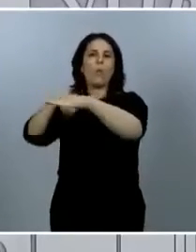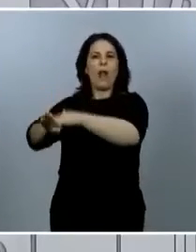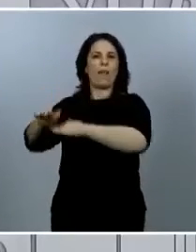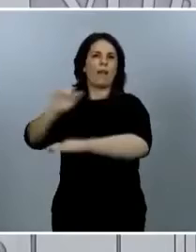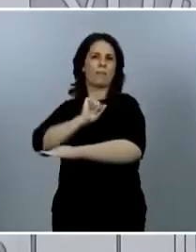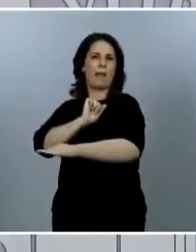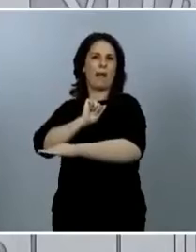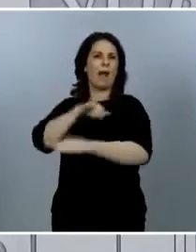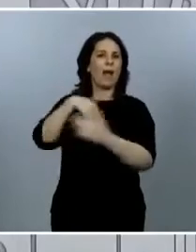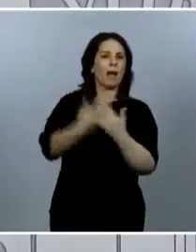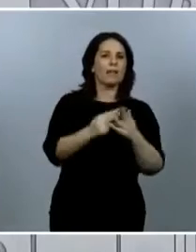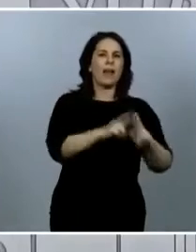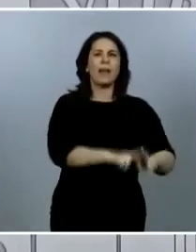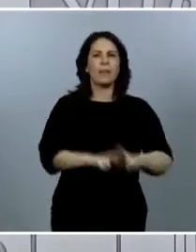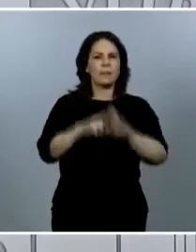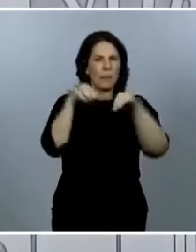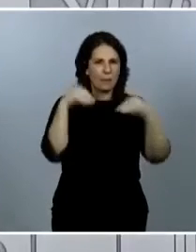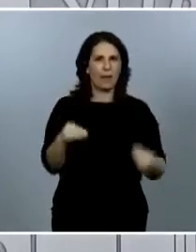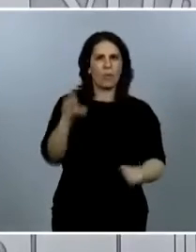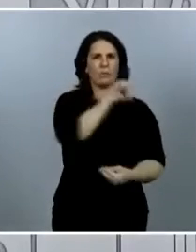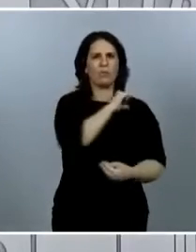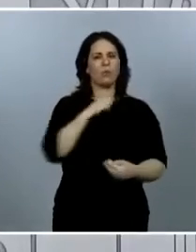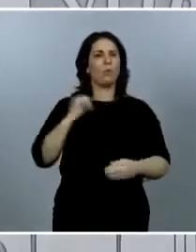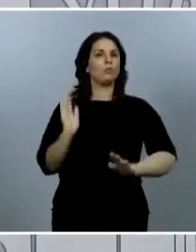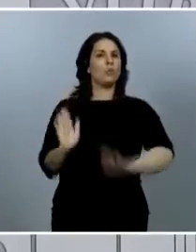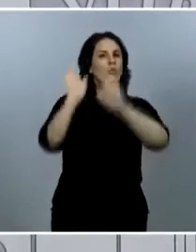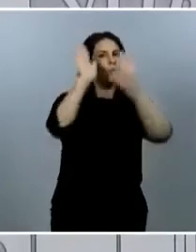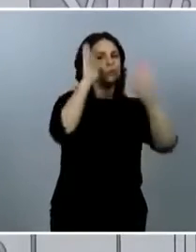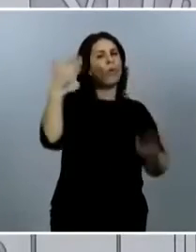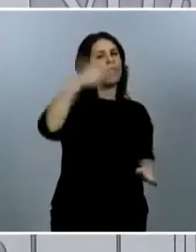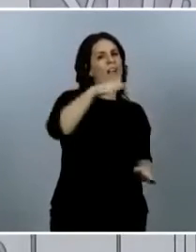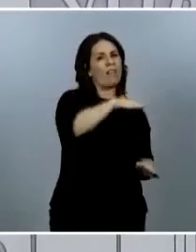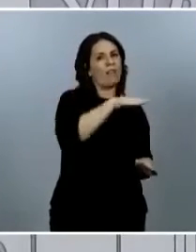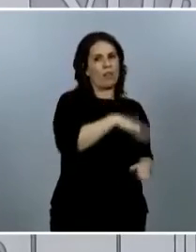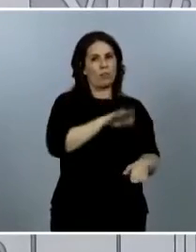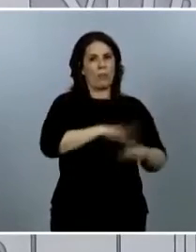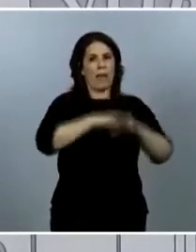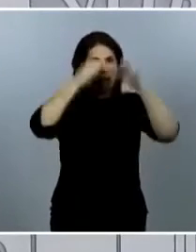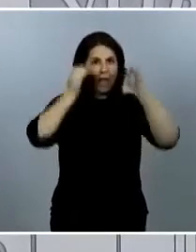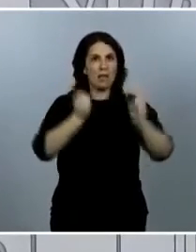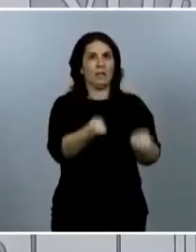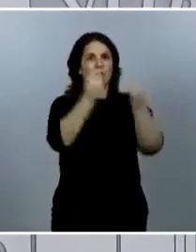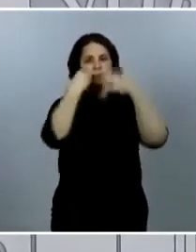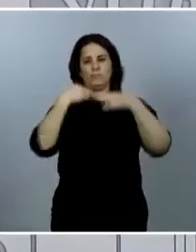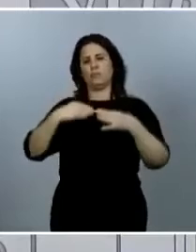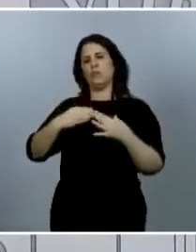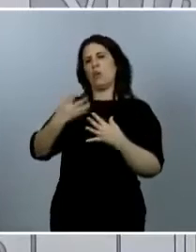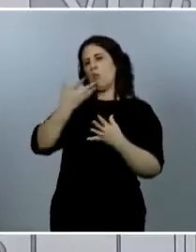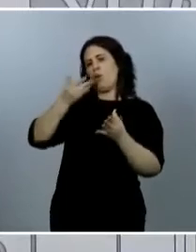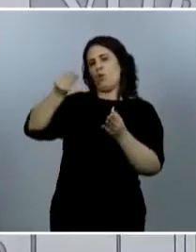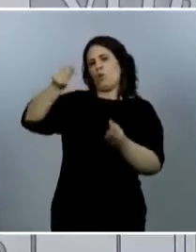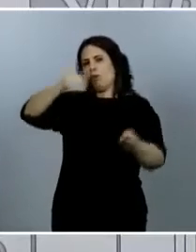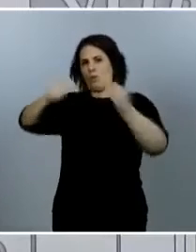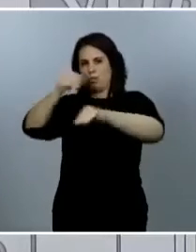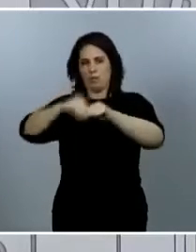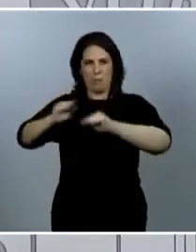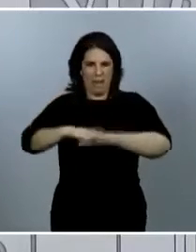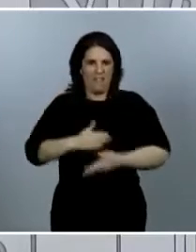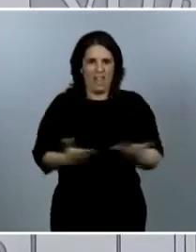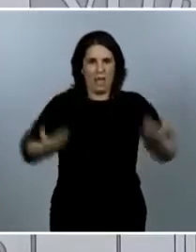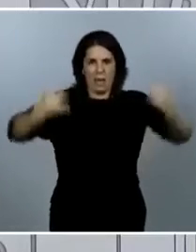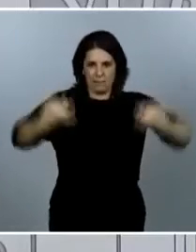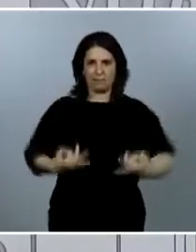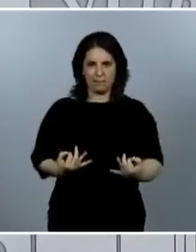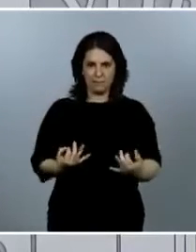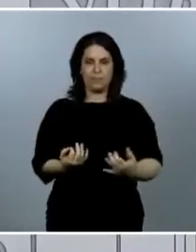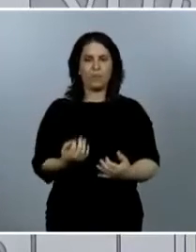fallecidos por parte de las comunidades autónomas, de forma que tengamos una serie sólida, de la que nos podamos fiar realmente, porque los datos desde el